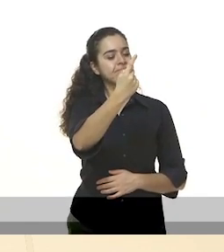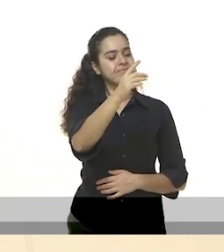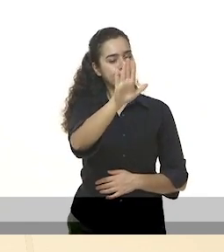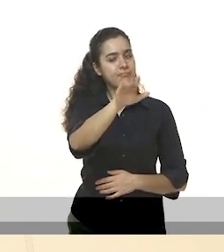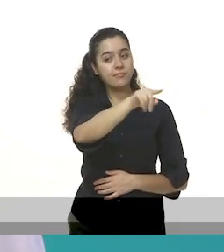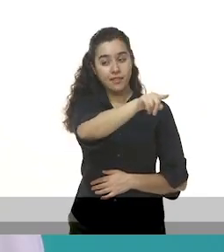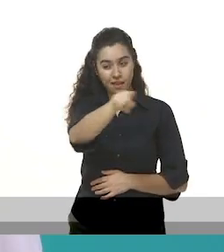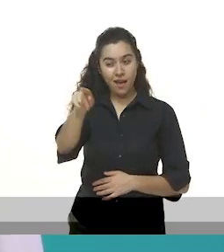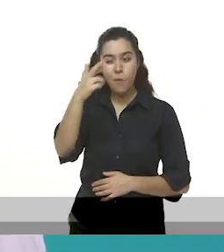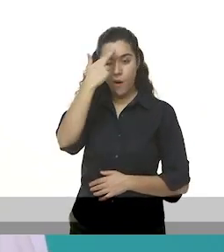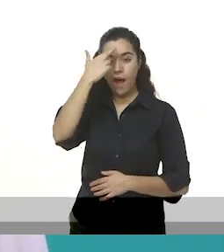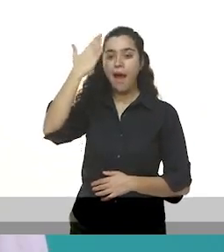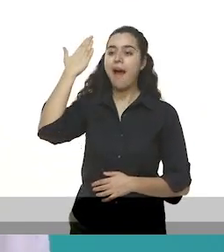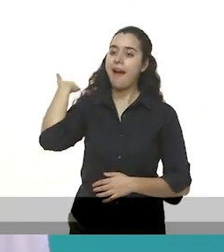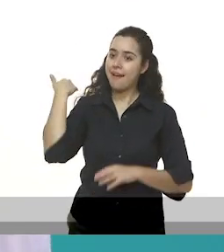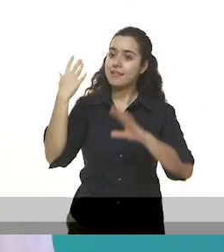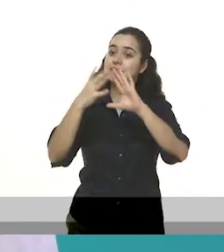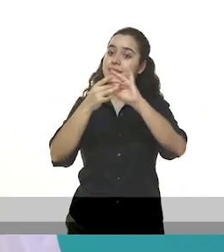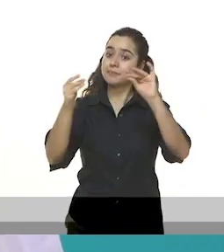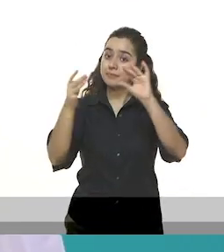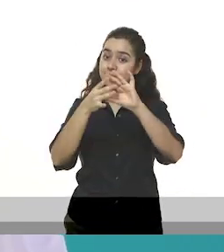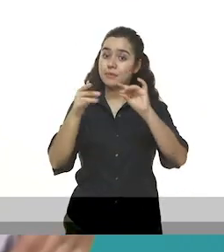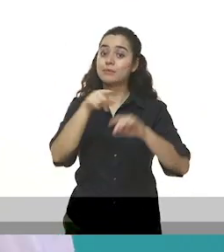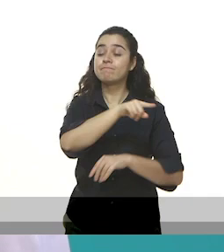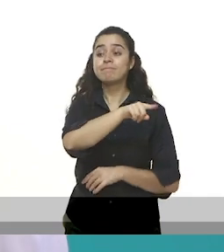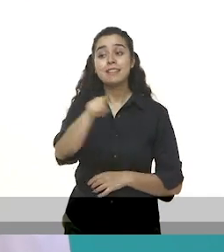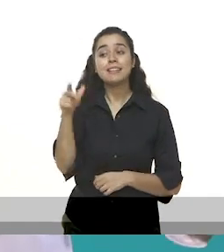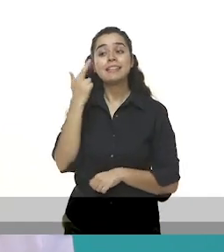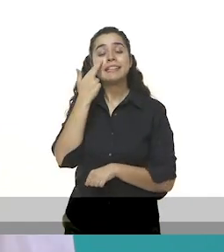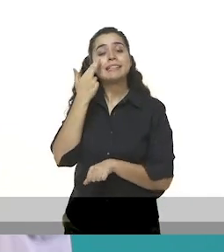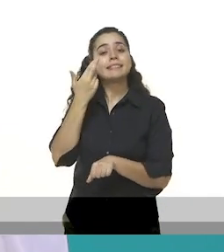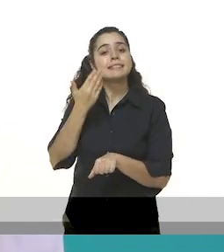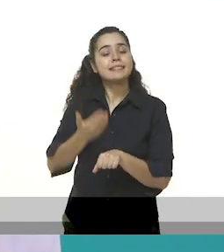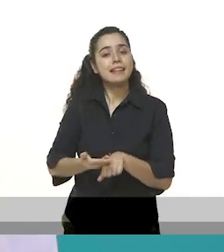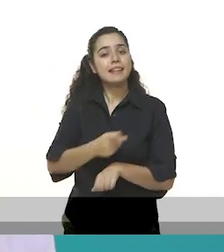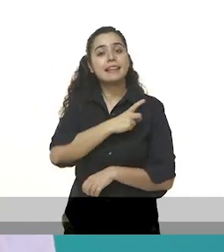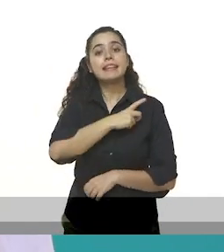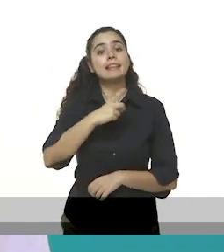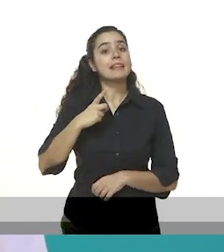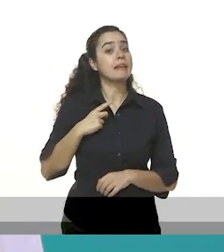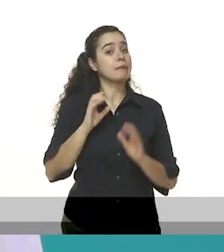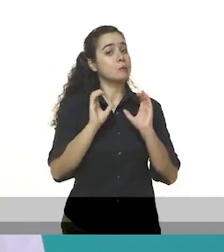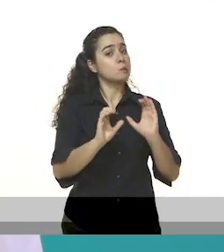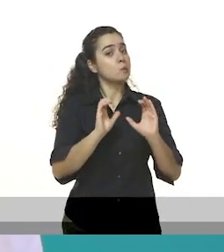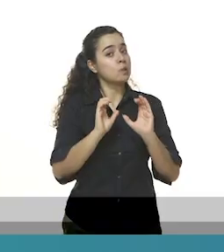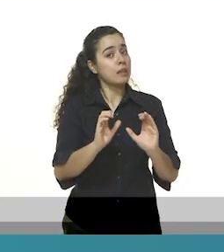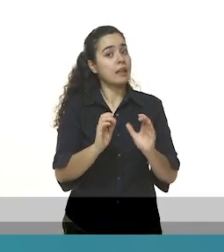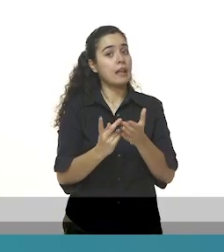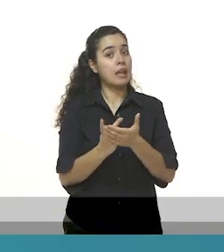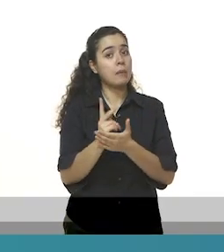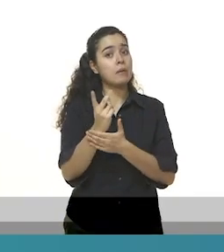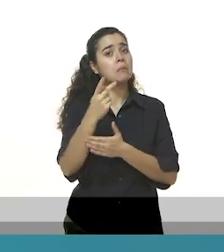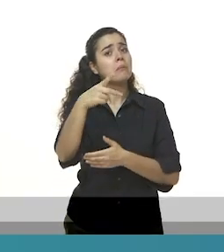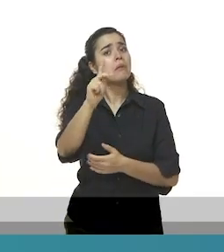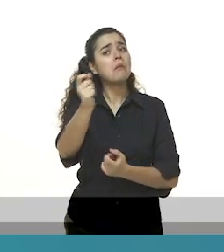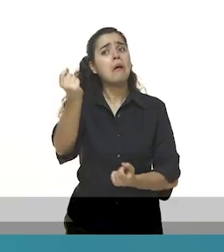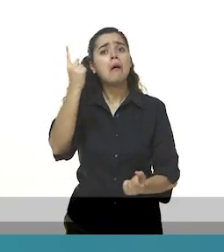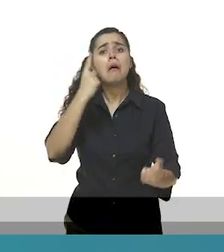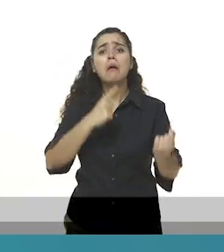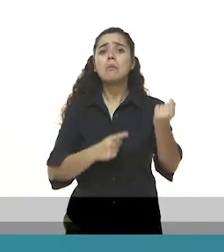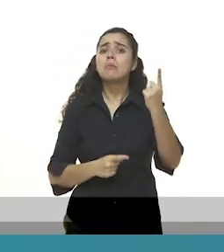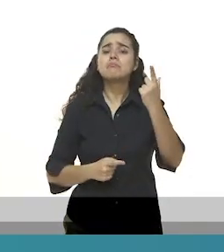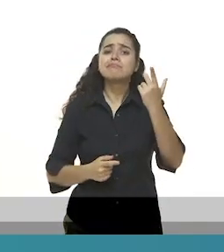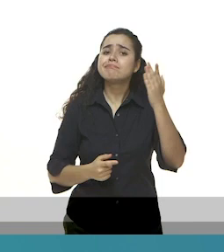ese experimento. Como les indiqué al inicio del experimento, ustedes serían los responsables de esa planta. Y vimos como algunos